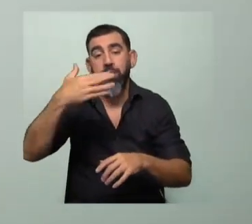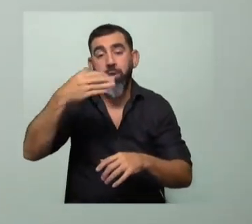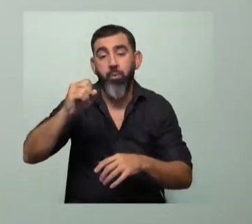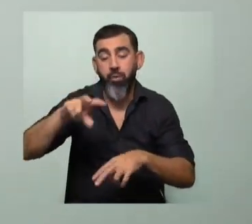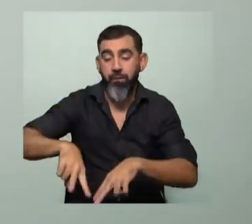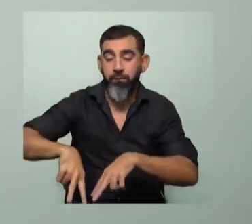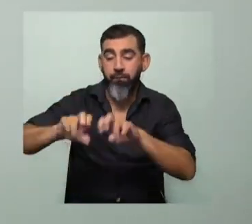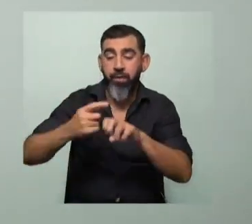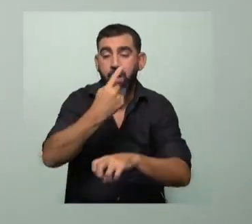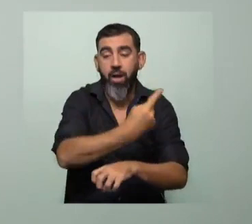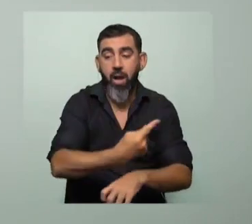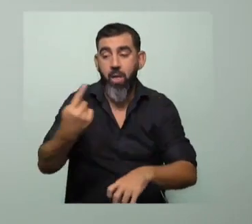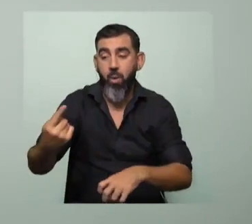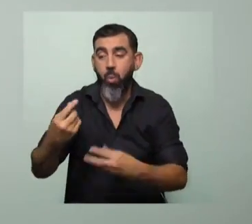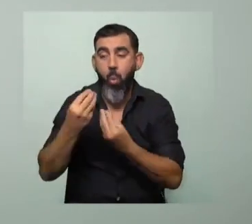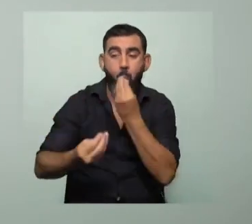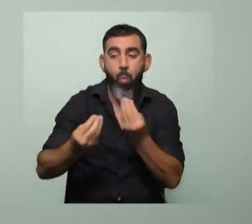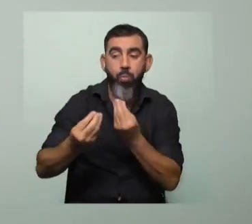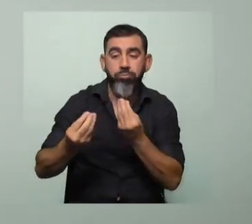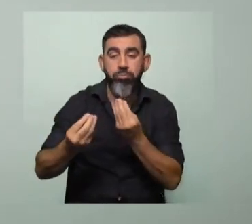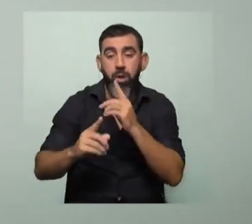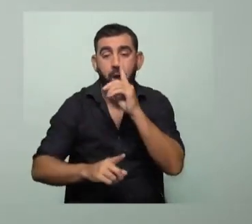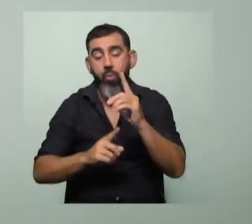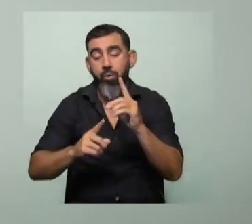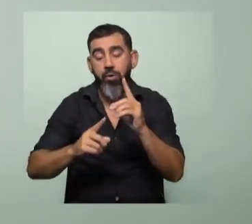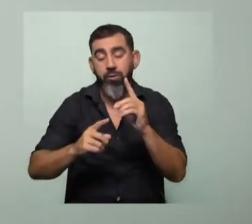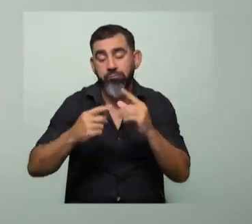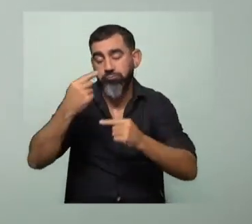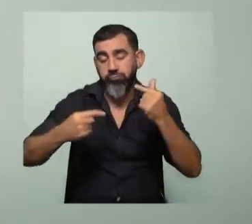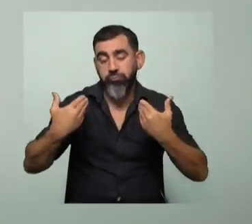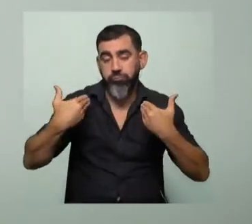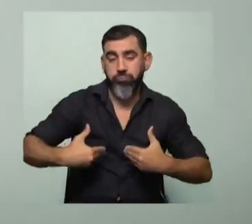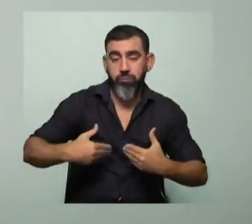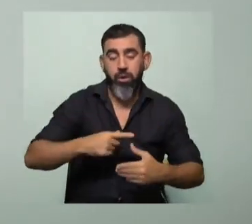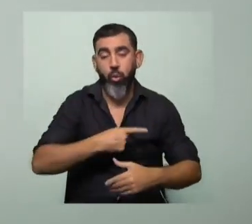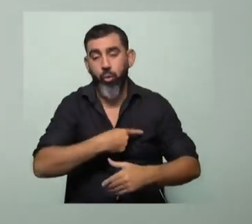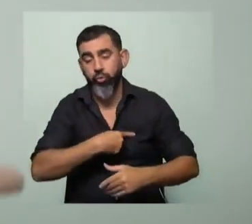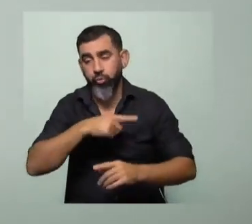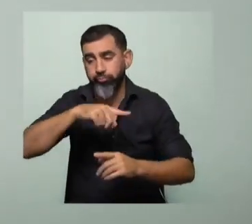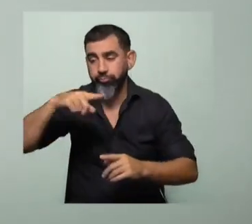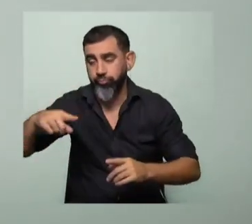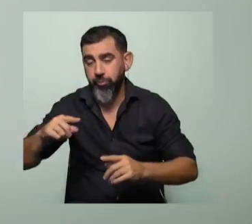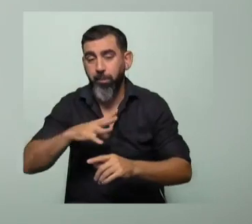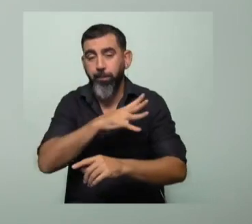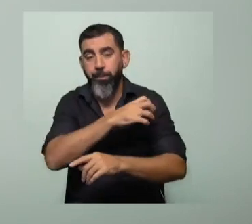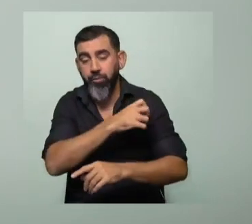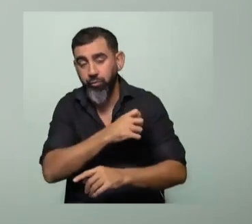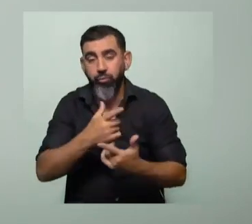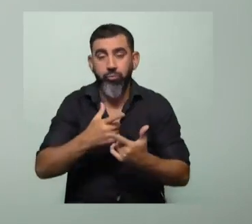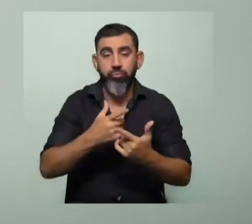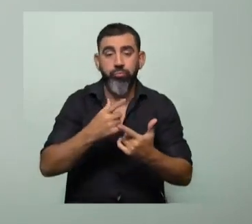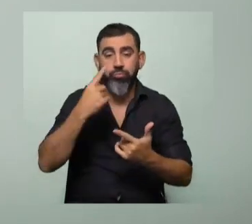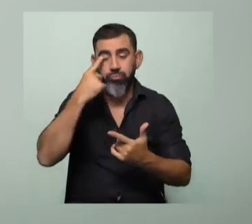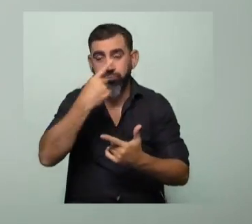comportamientos, algunos parámetros fisiológicos, frecuencia cardíaca, presión arterial, termografía de la